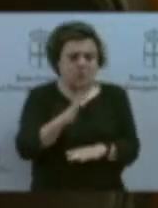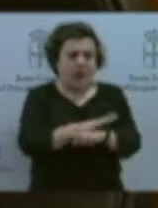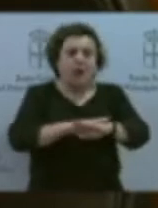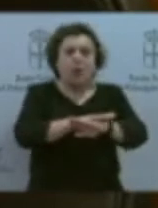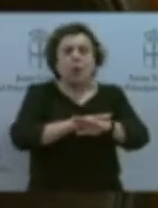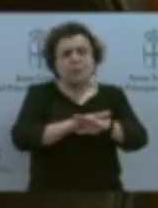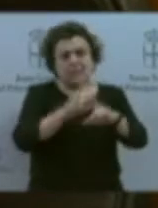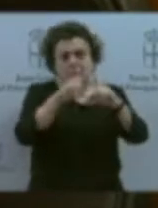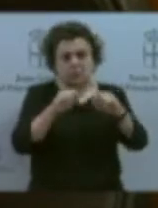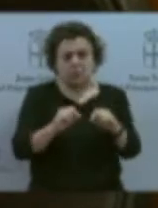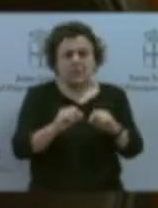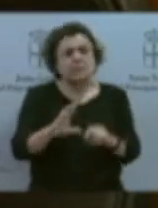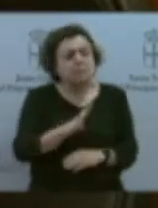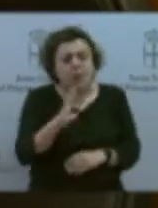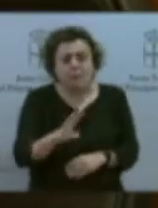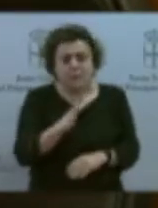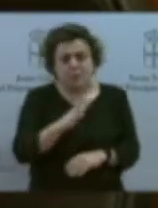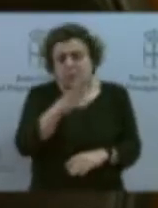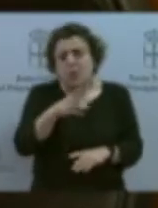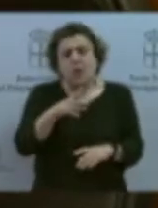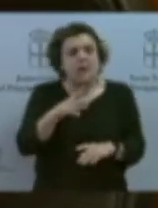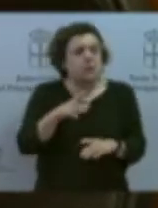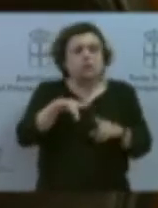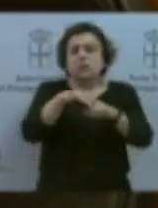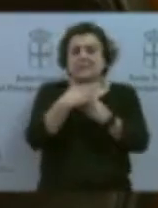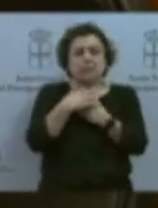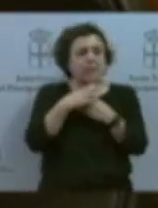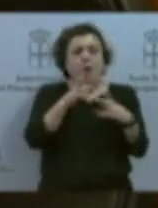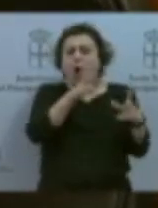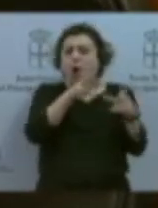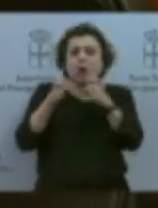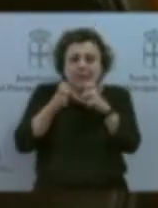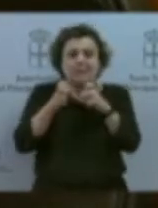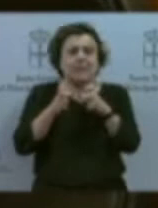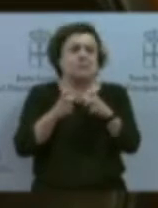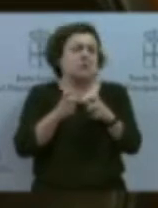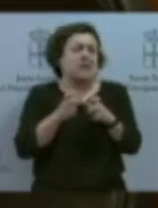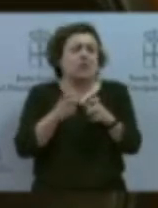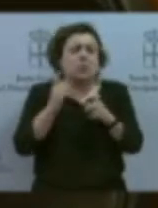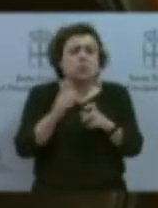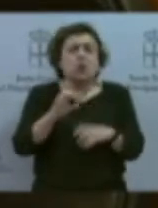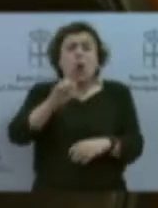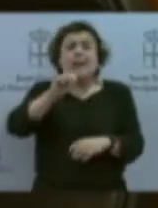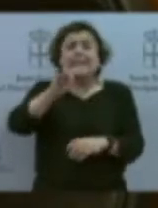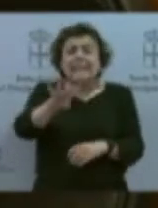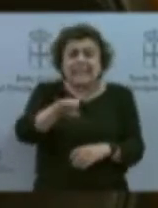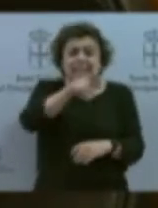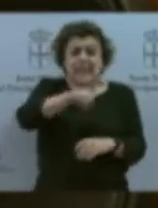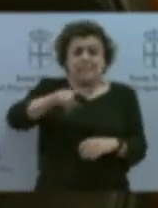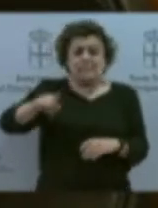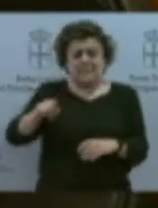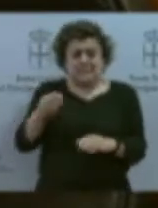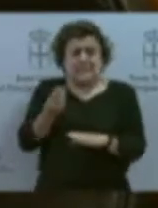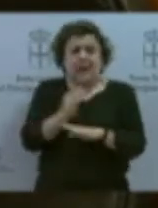dramática, porque lleven sin cobrar un euro desde ahí quince meses. Yo quiero que las personas que estamos en esta cámara, que nos puedan